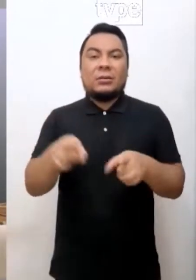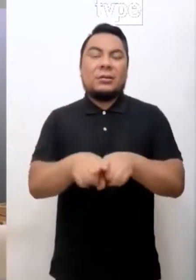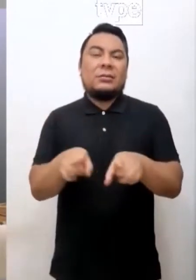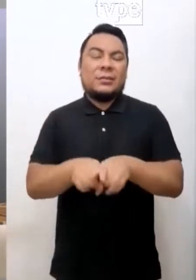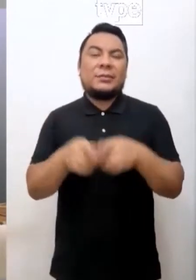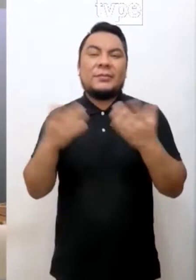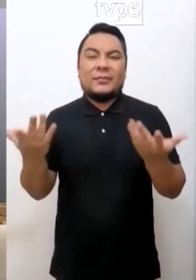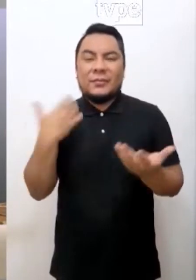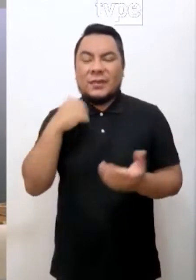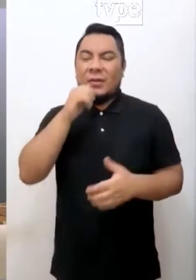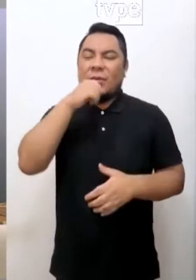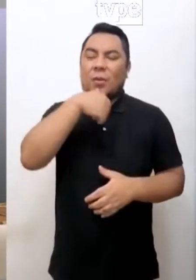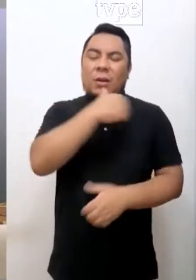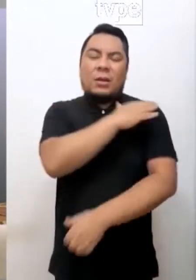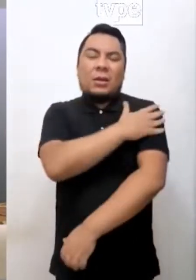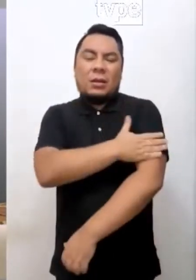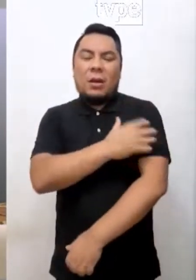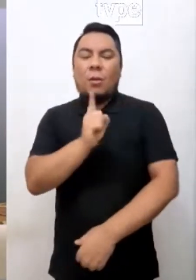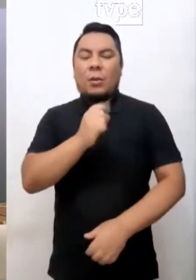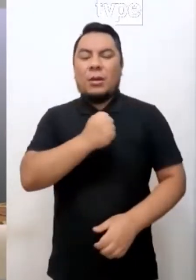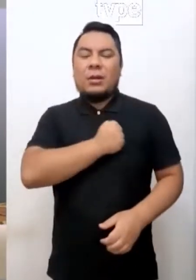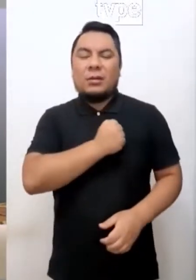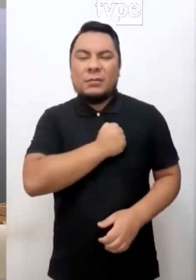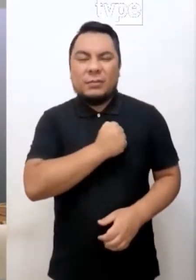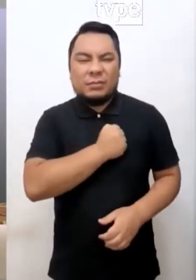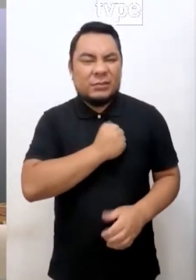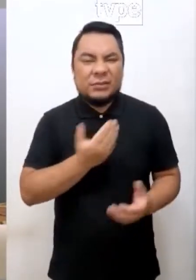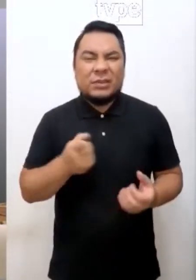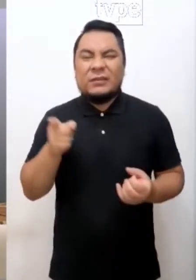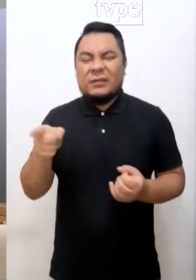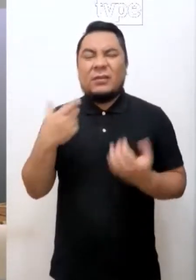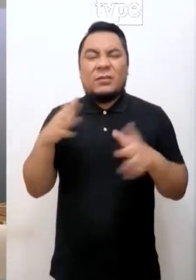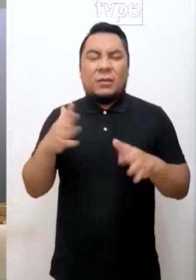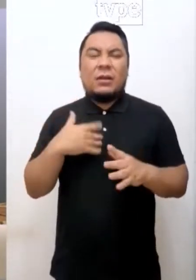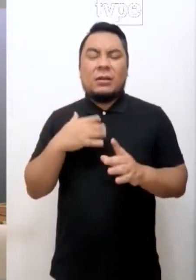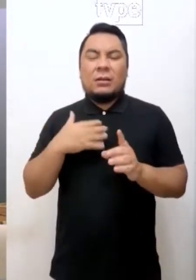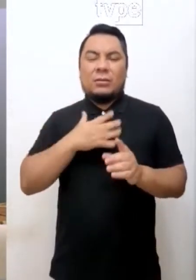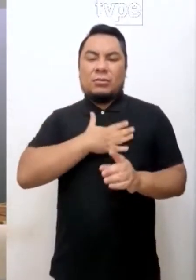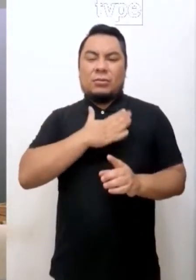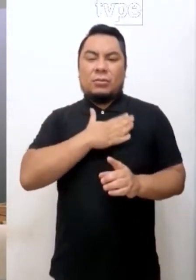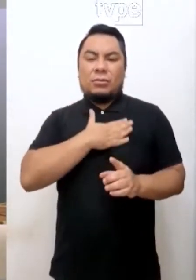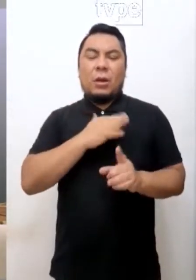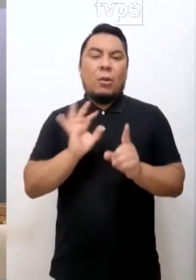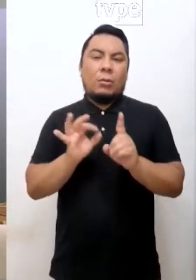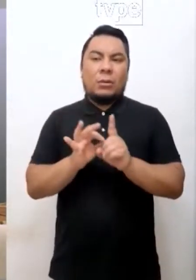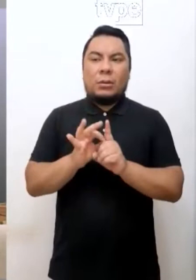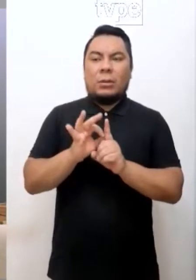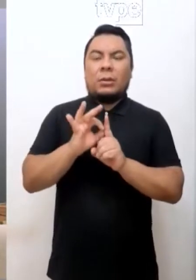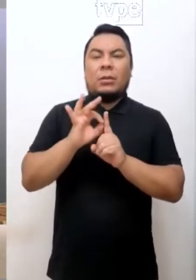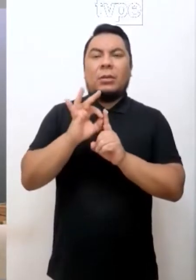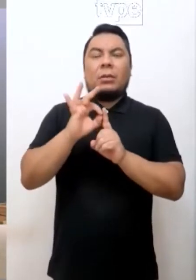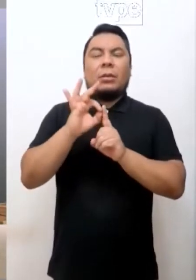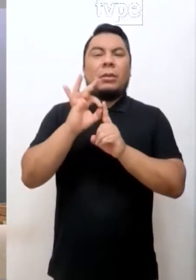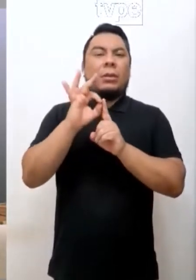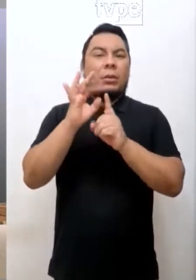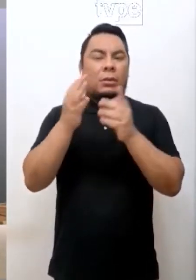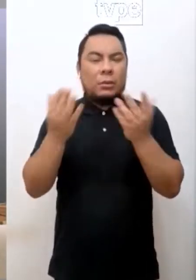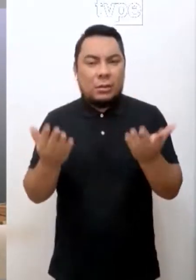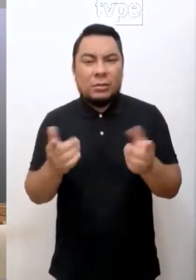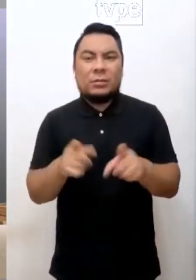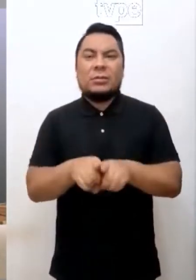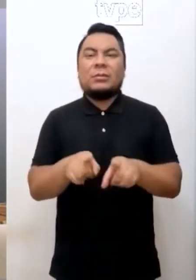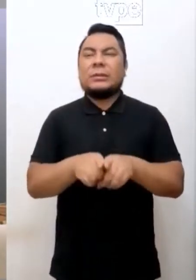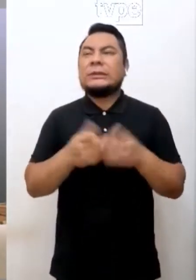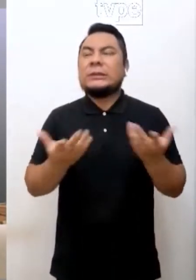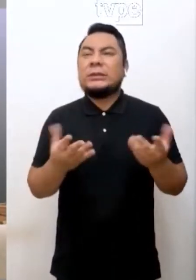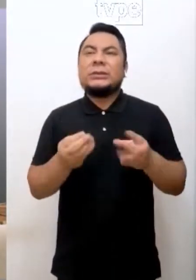alteraciones también cardiovasculares como palpitaciones, ¿no? El pulso es alto. También pueden